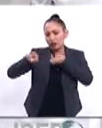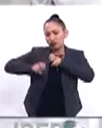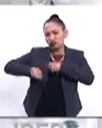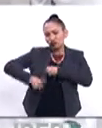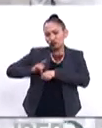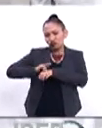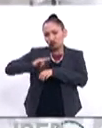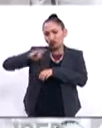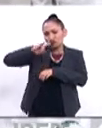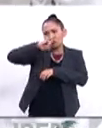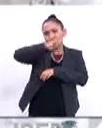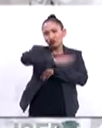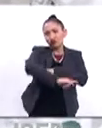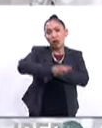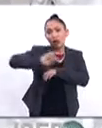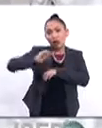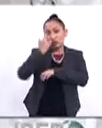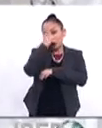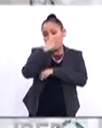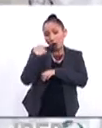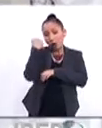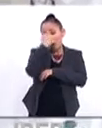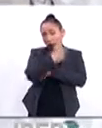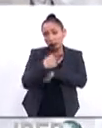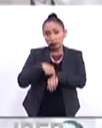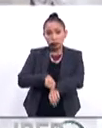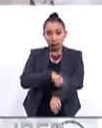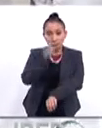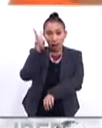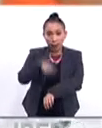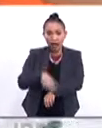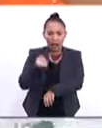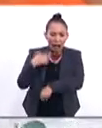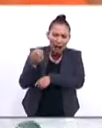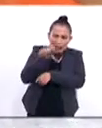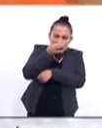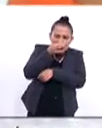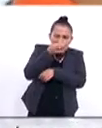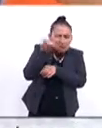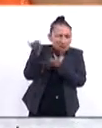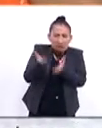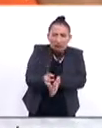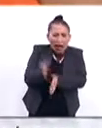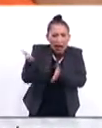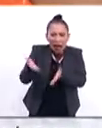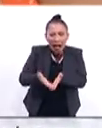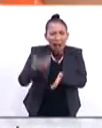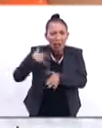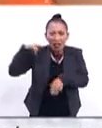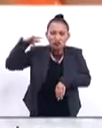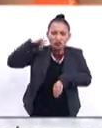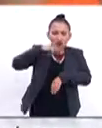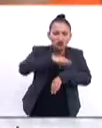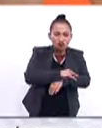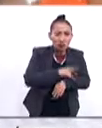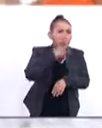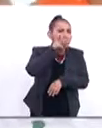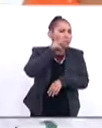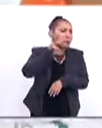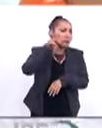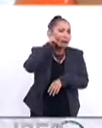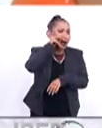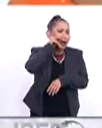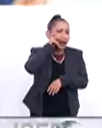vuelo que duró 12 horas. Las decimos duró porque en verdad ya son pocos minutos los que faltan para que el Papa